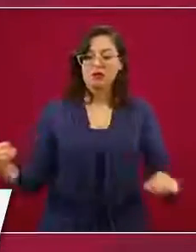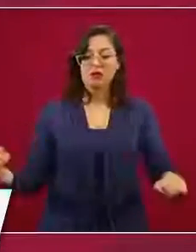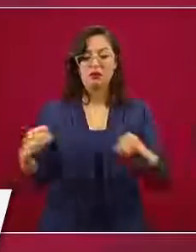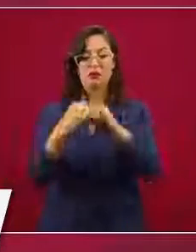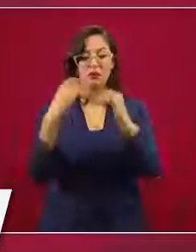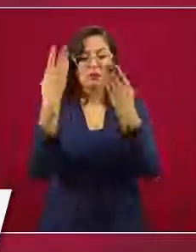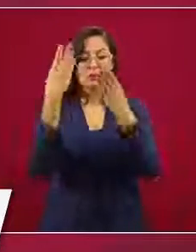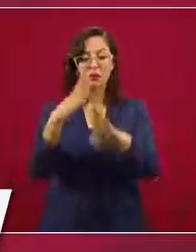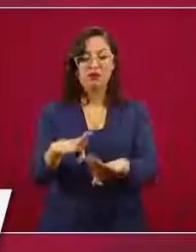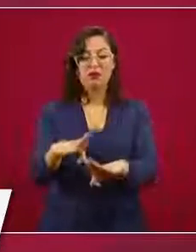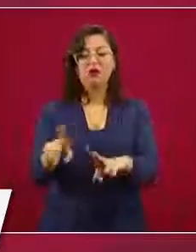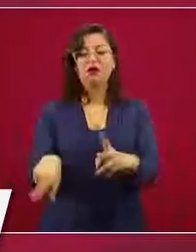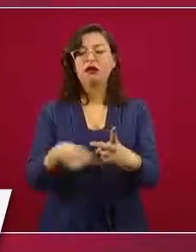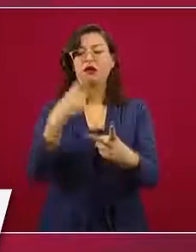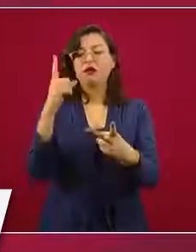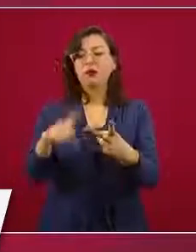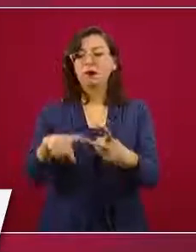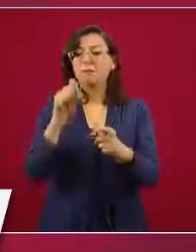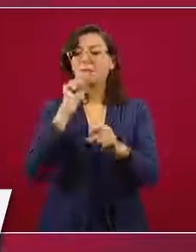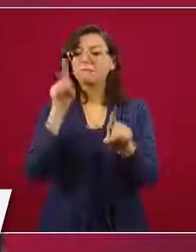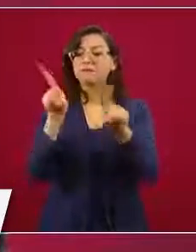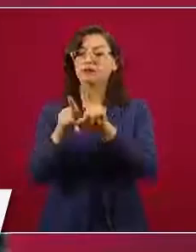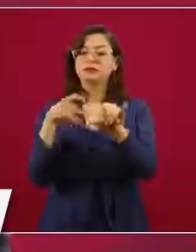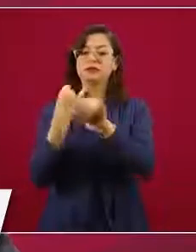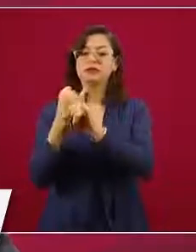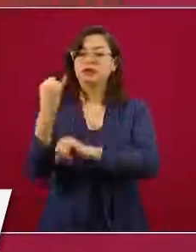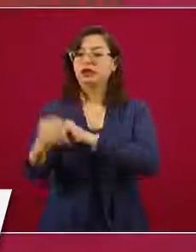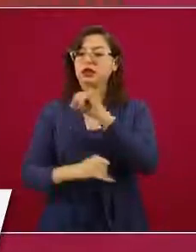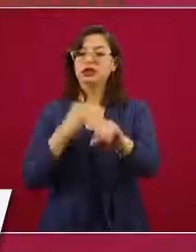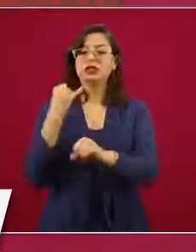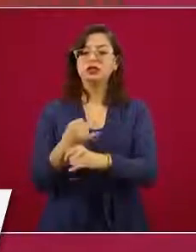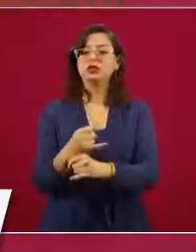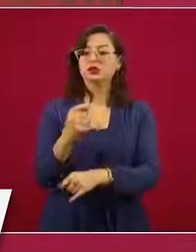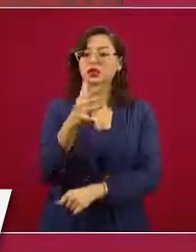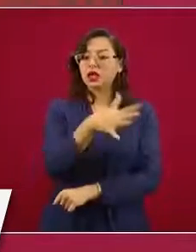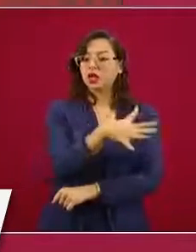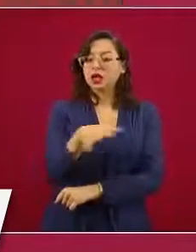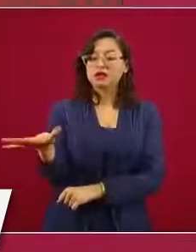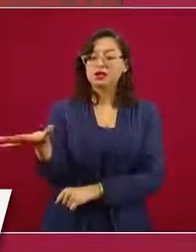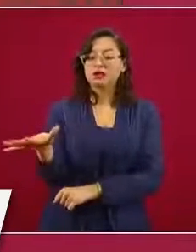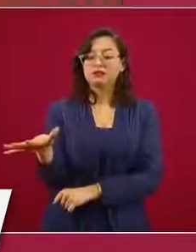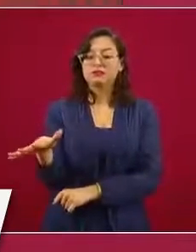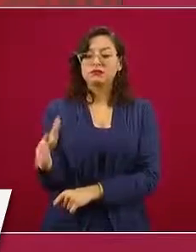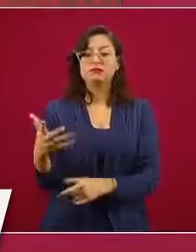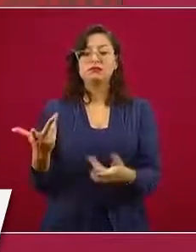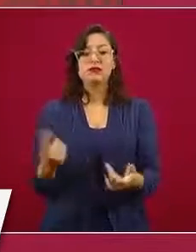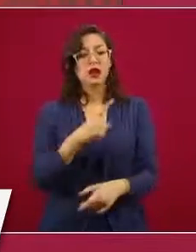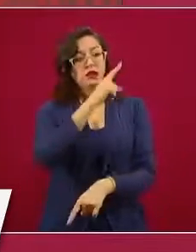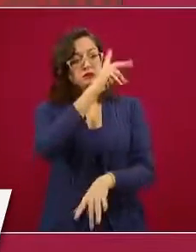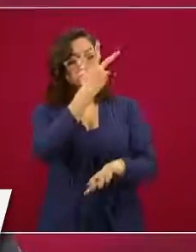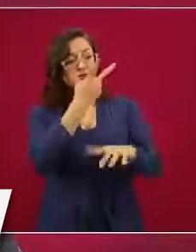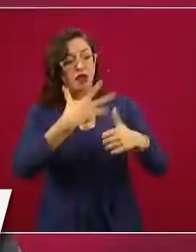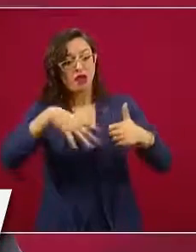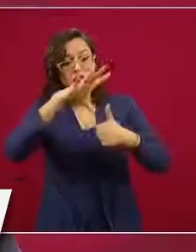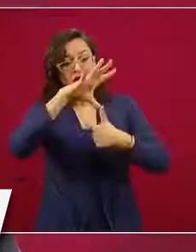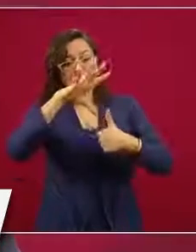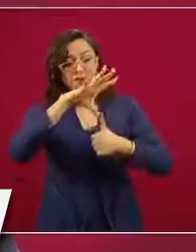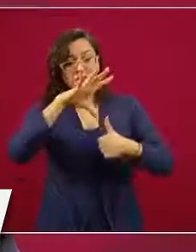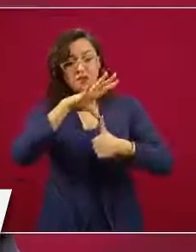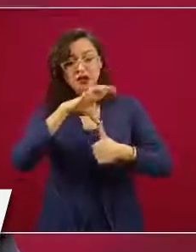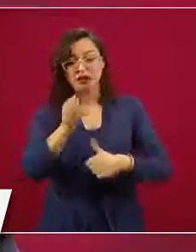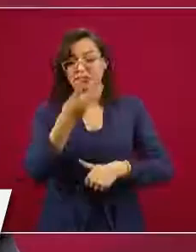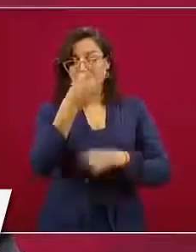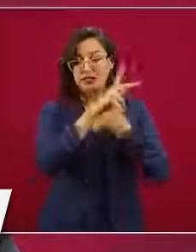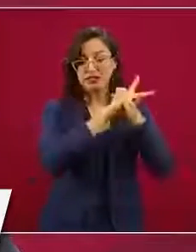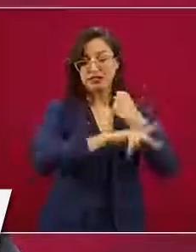pero también para el ámbito internacional en general, que hay un compromiso en Norteamérica para fortalecer